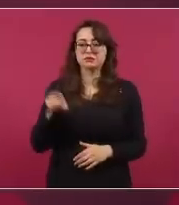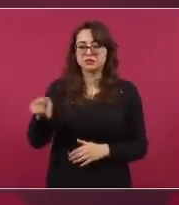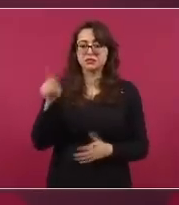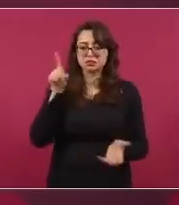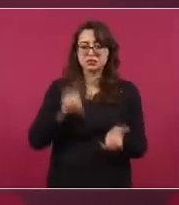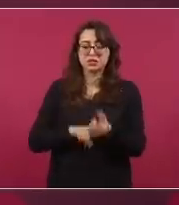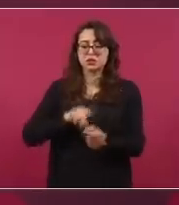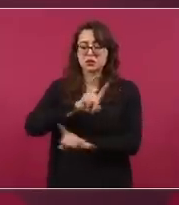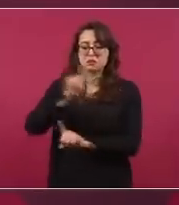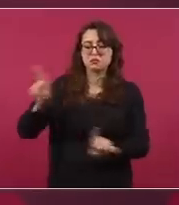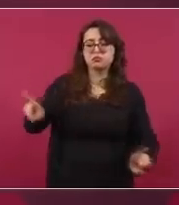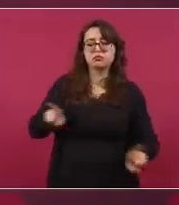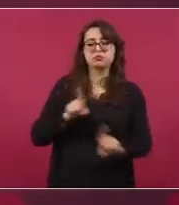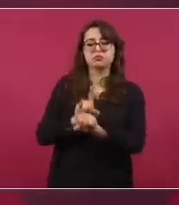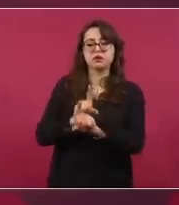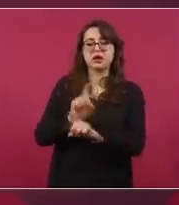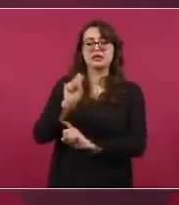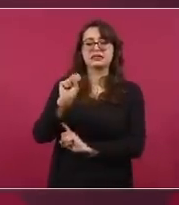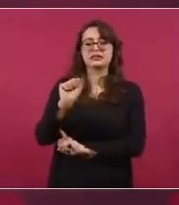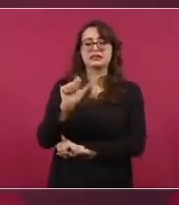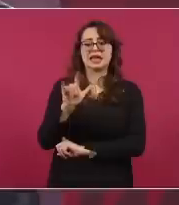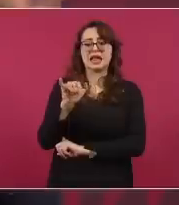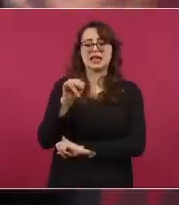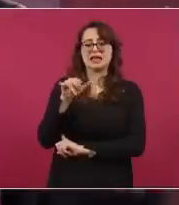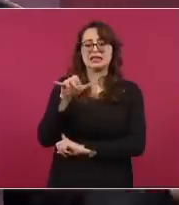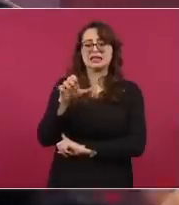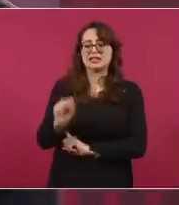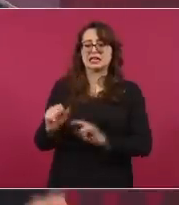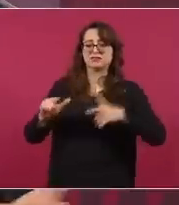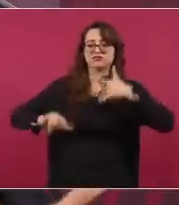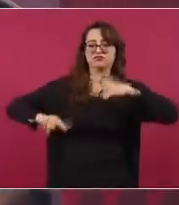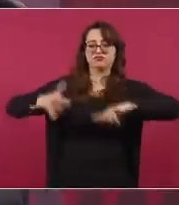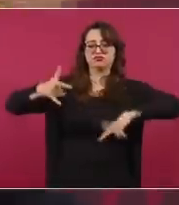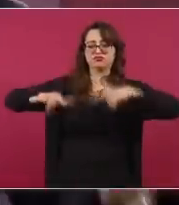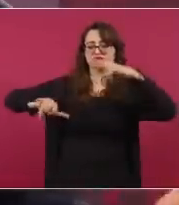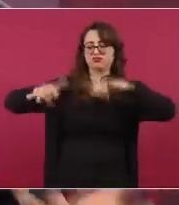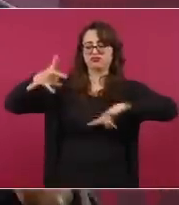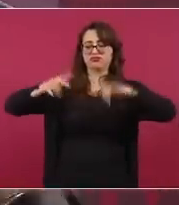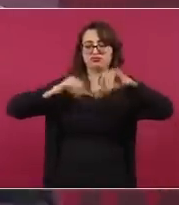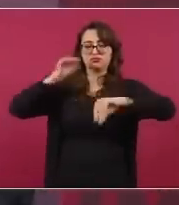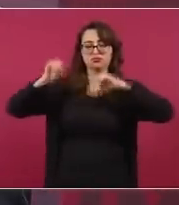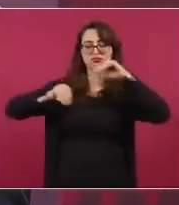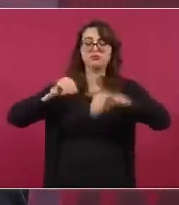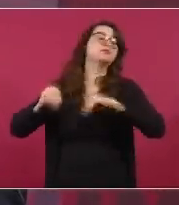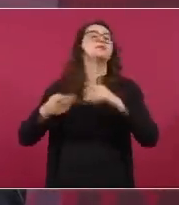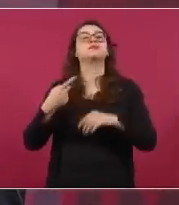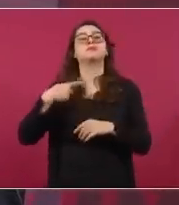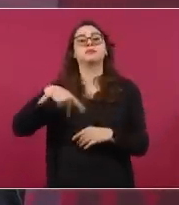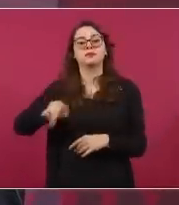pero no tenía yo todos los elementos,